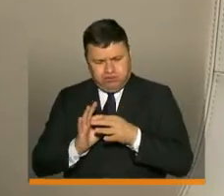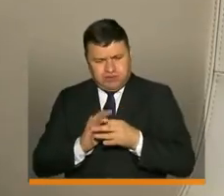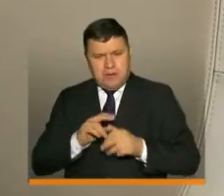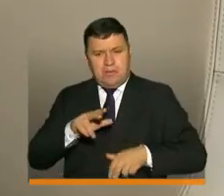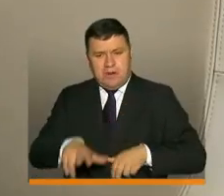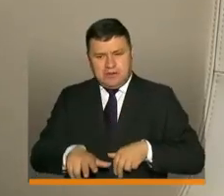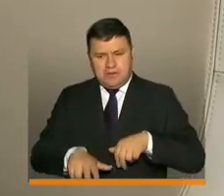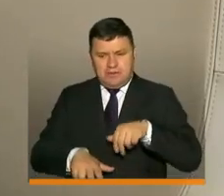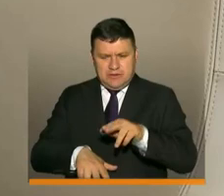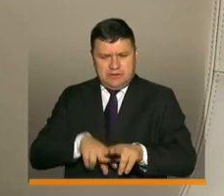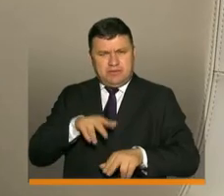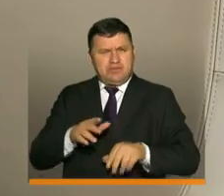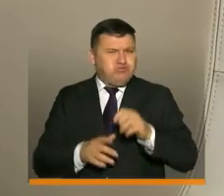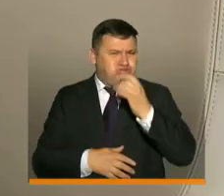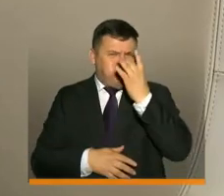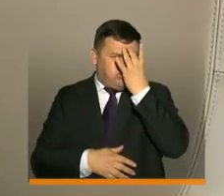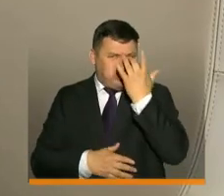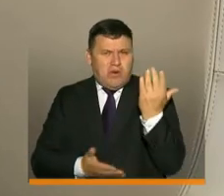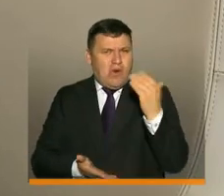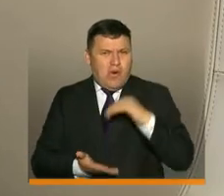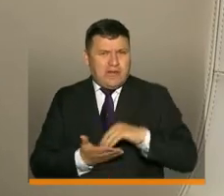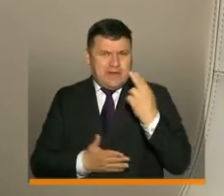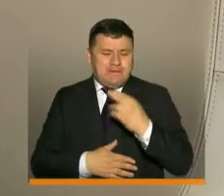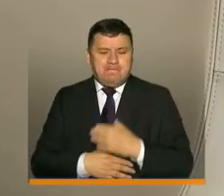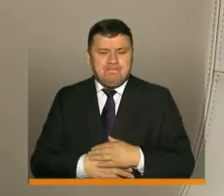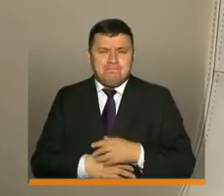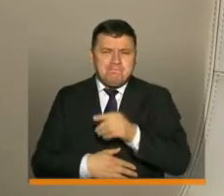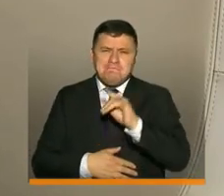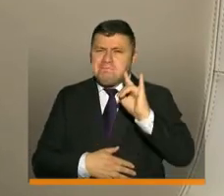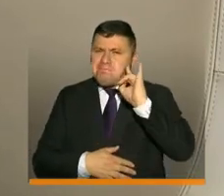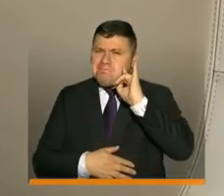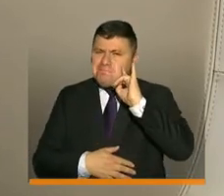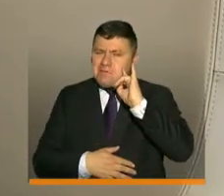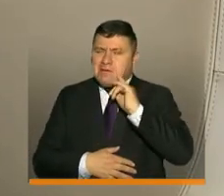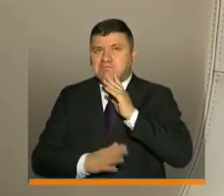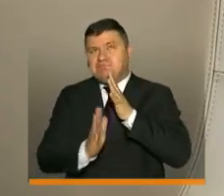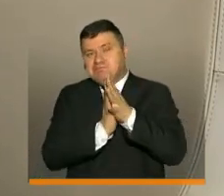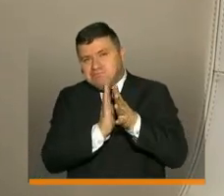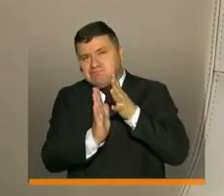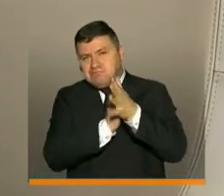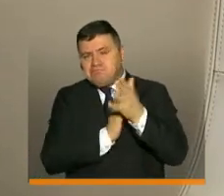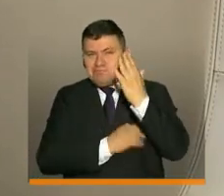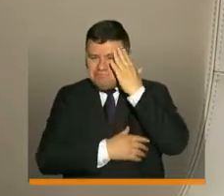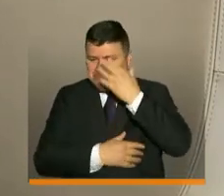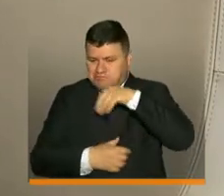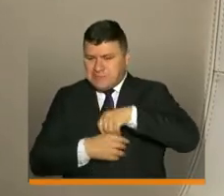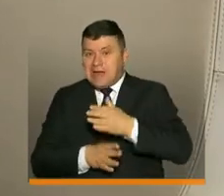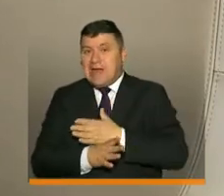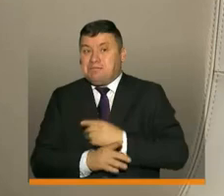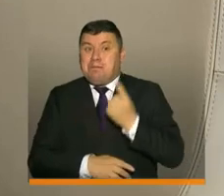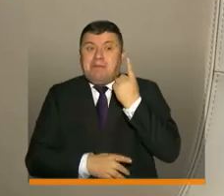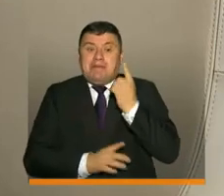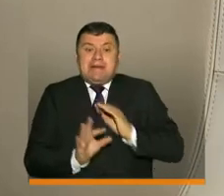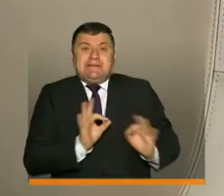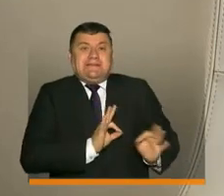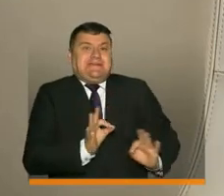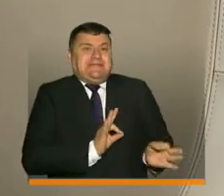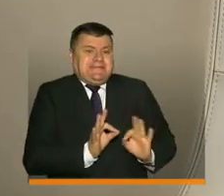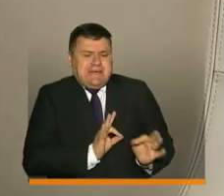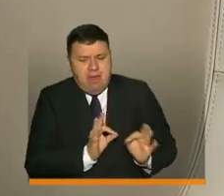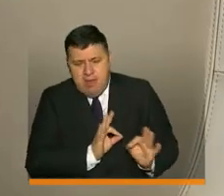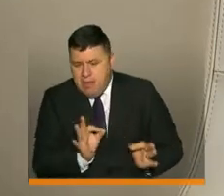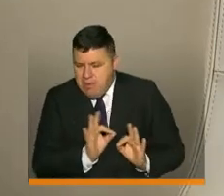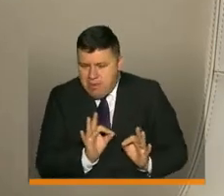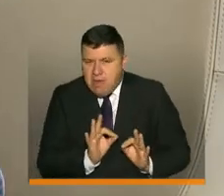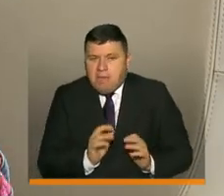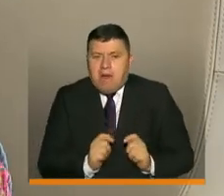paso a paso. ¿Y por qué vale la pena volverlo a reiterar? Nos han escuchado en diversos espacios que como sistema tenemos que prepararnos y tenemos que prepararnos para darle